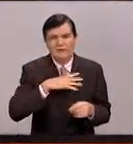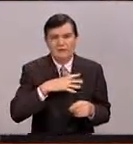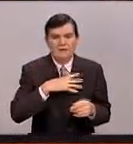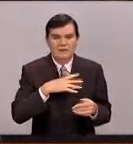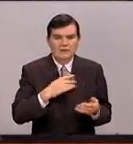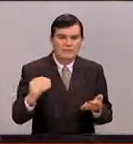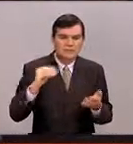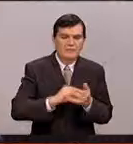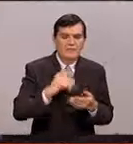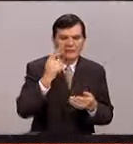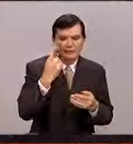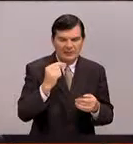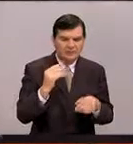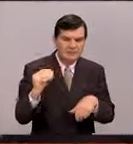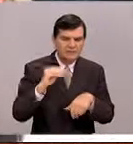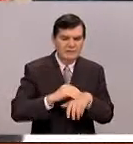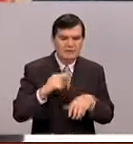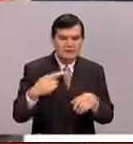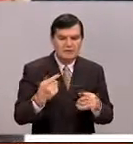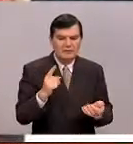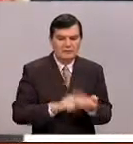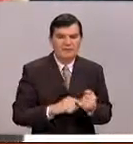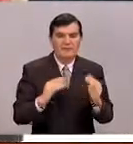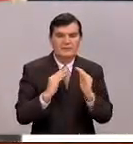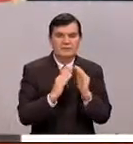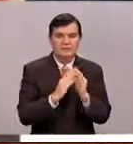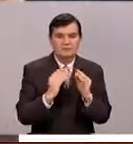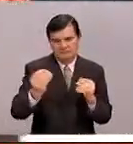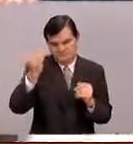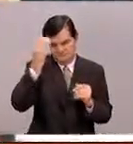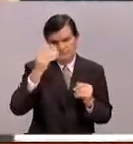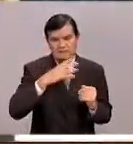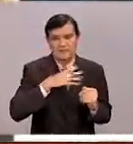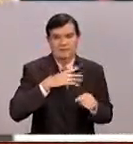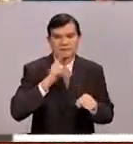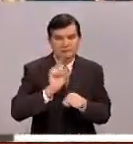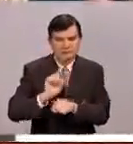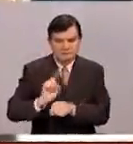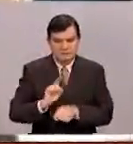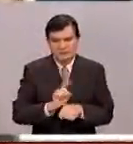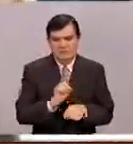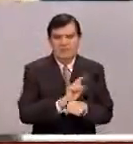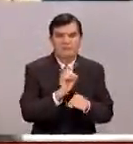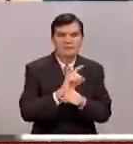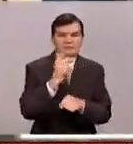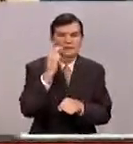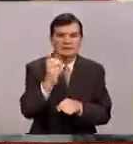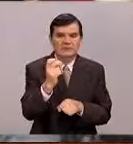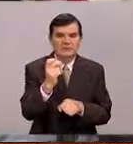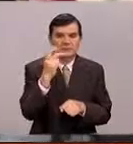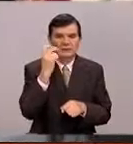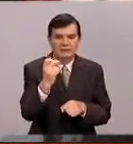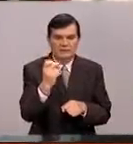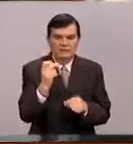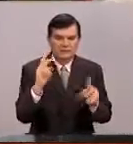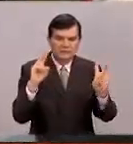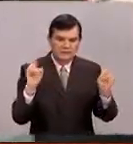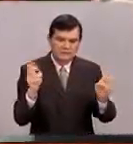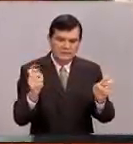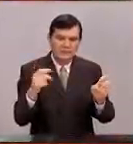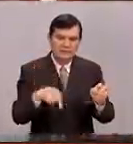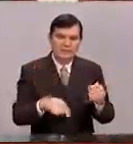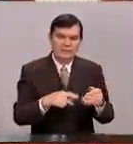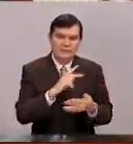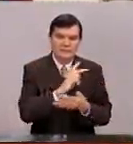proponen para implementarla en casa. La ciencia está todos los días, nos rodea y de eso trata precisamente